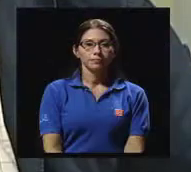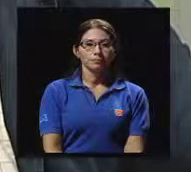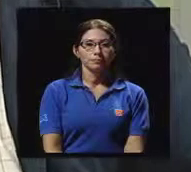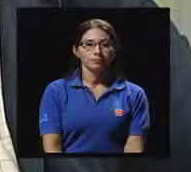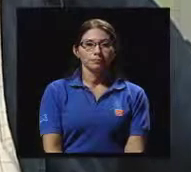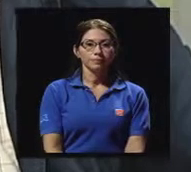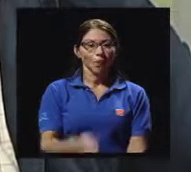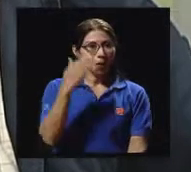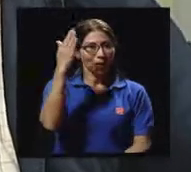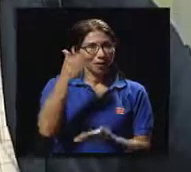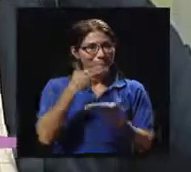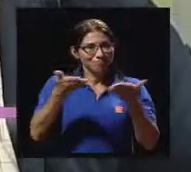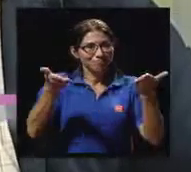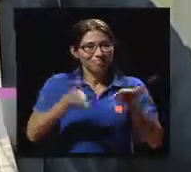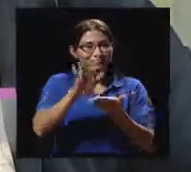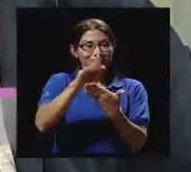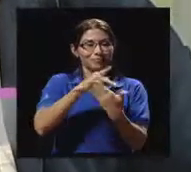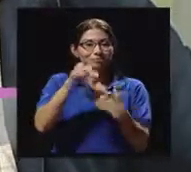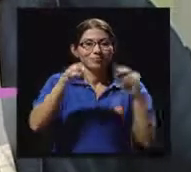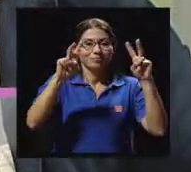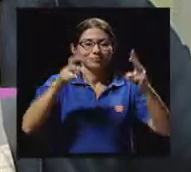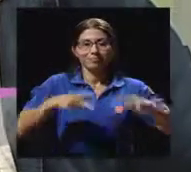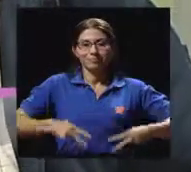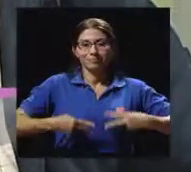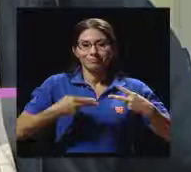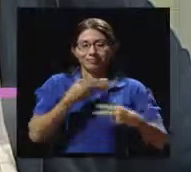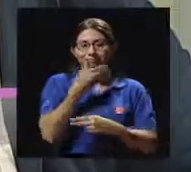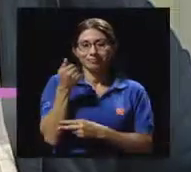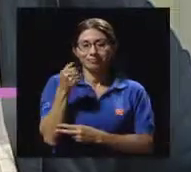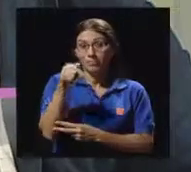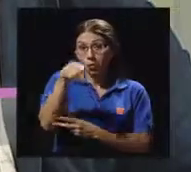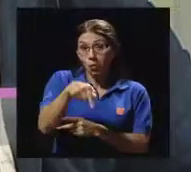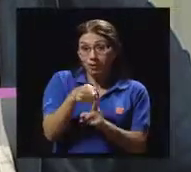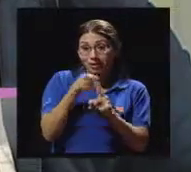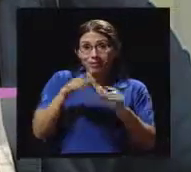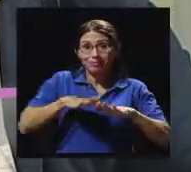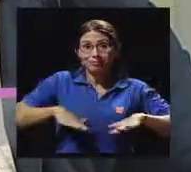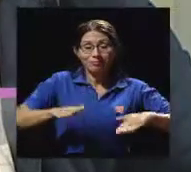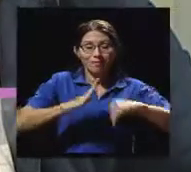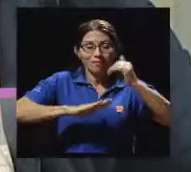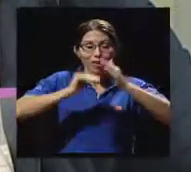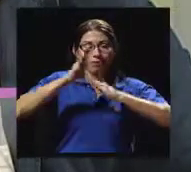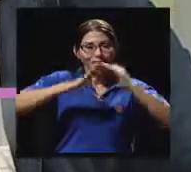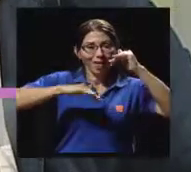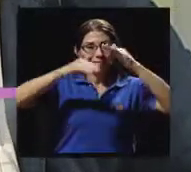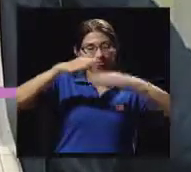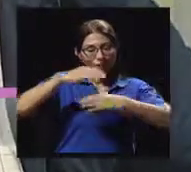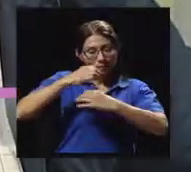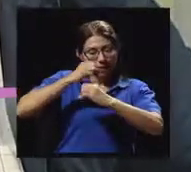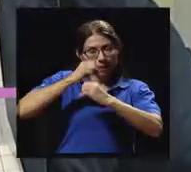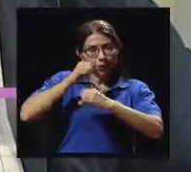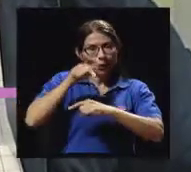Hola, bienvenidos a su programa Vivir Mejor, hoy desde la Facultad de Microbiología. Les